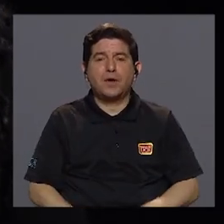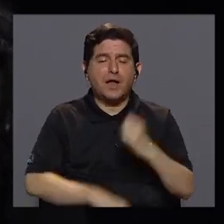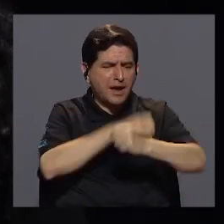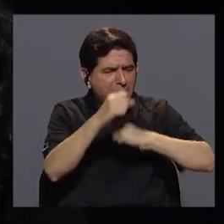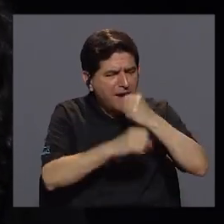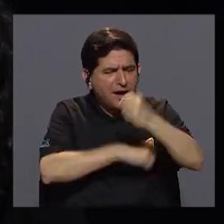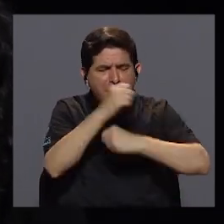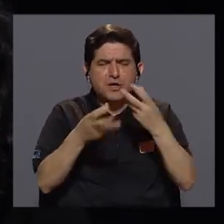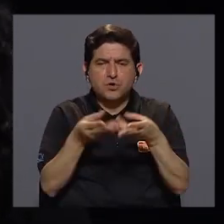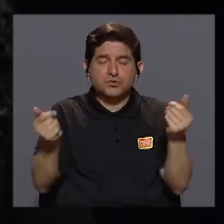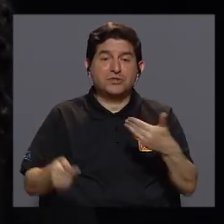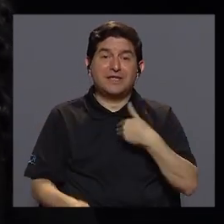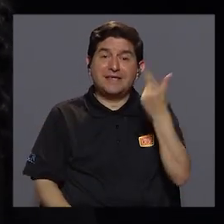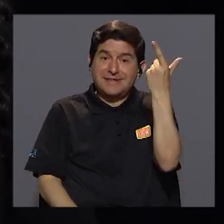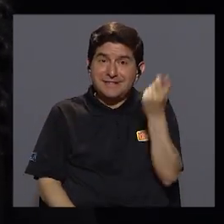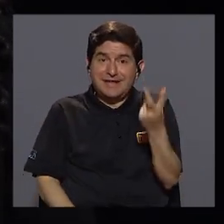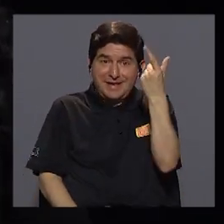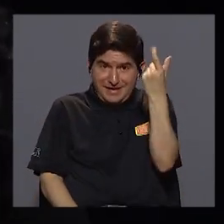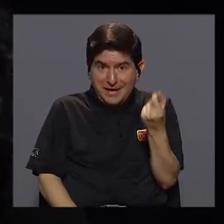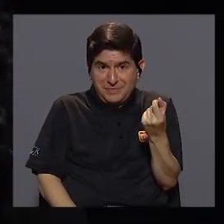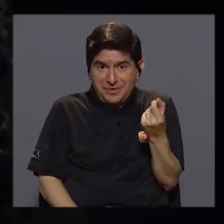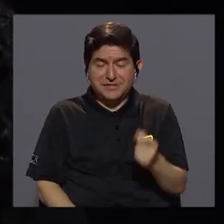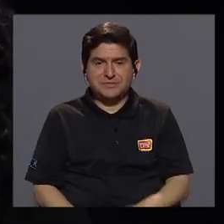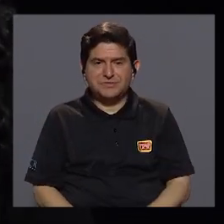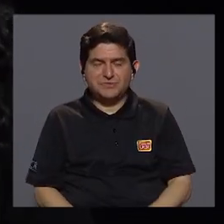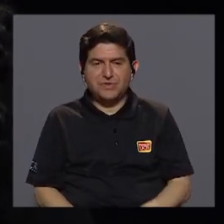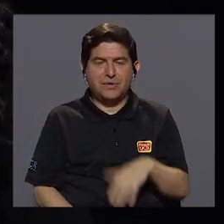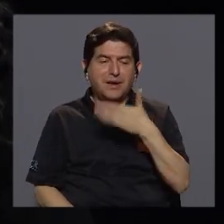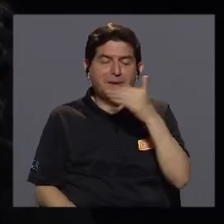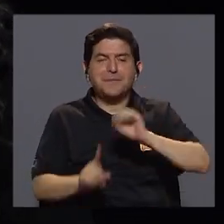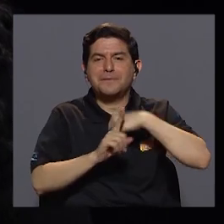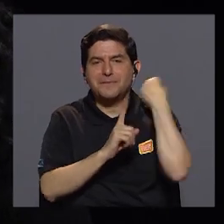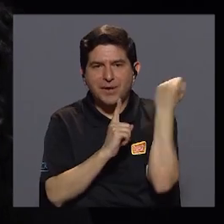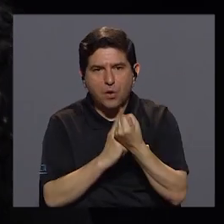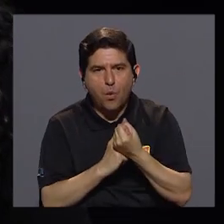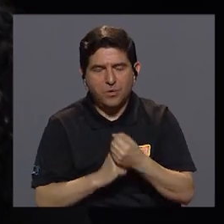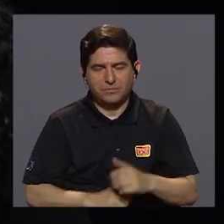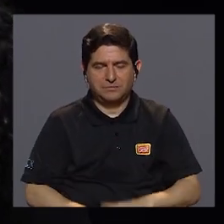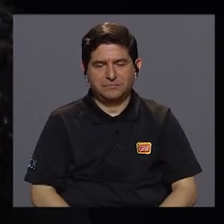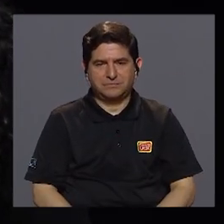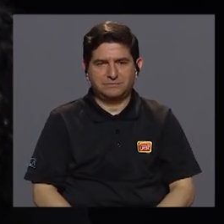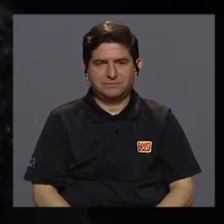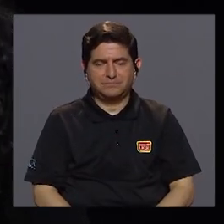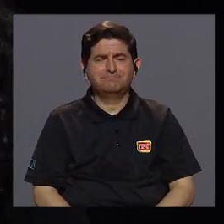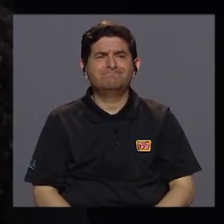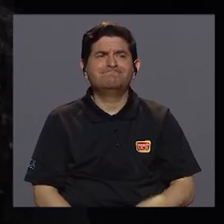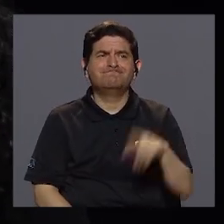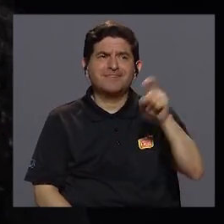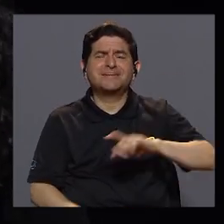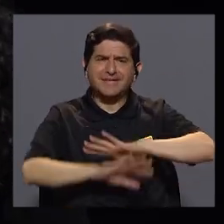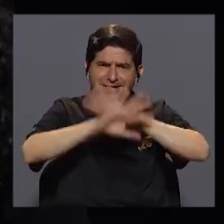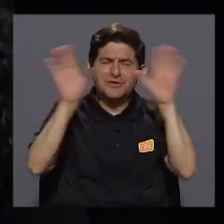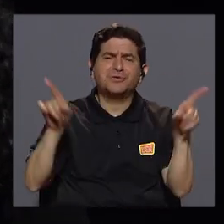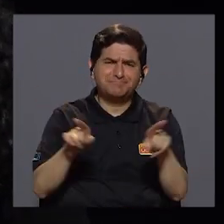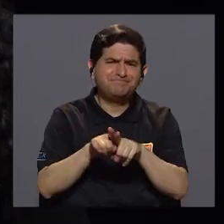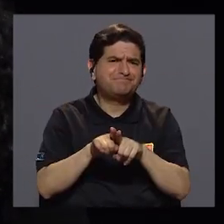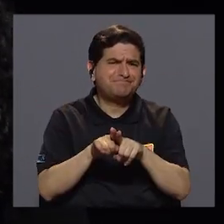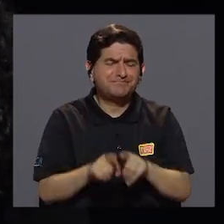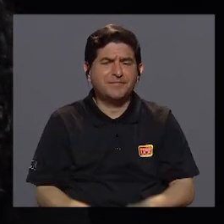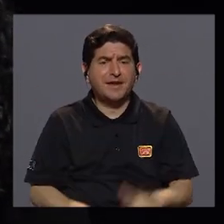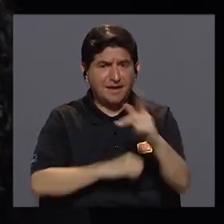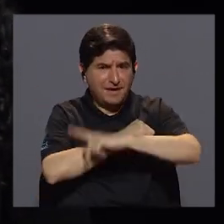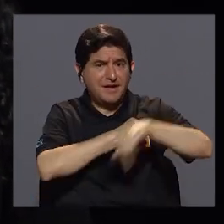y poder tener una pensión, una etapa de jubilación en mejores condiciones. Entonces, tenemos que tener claro también como